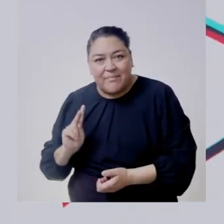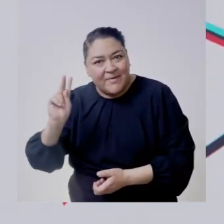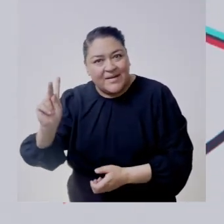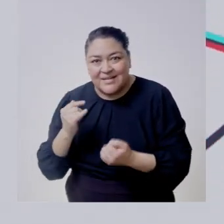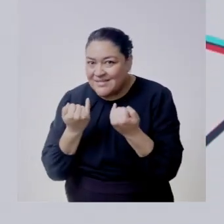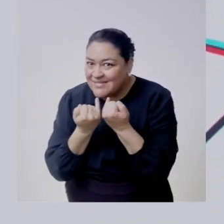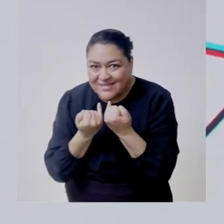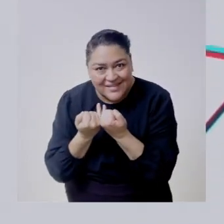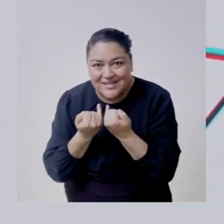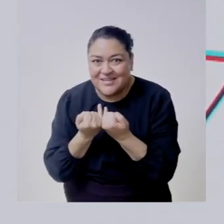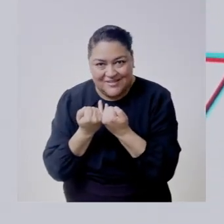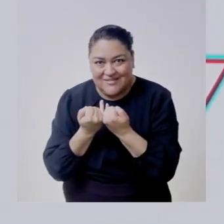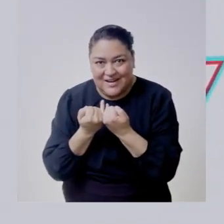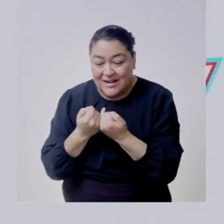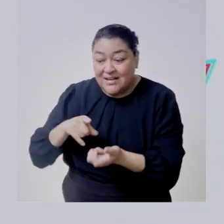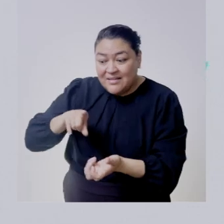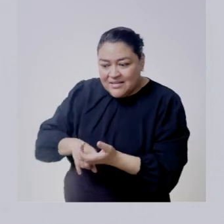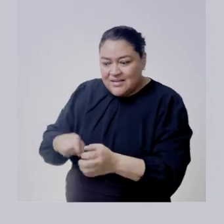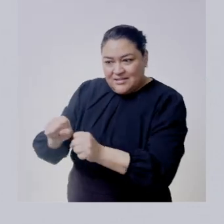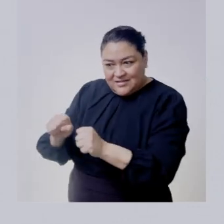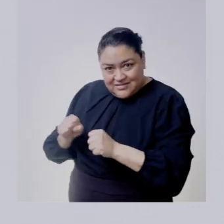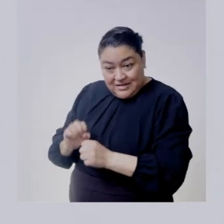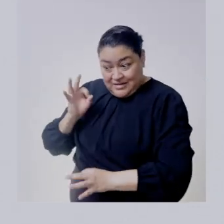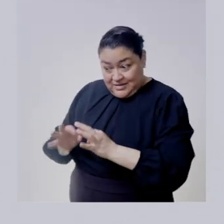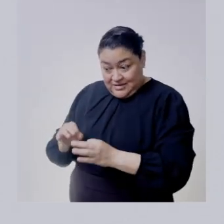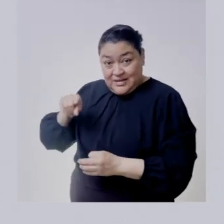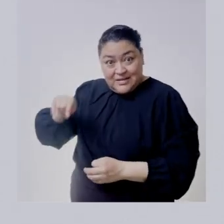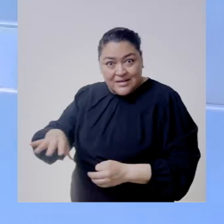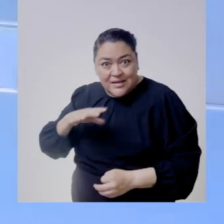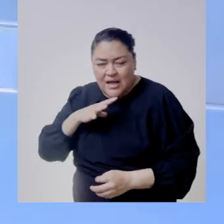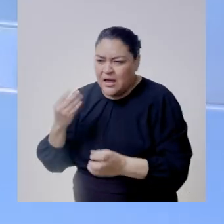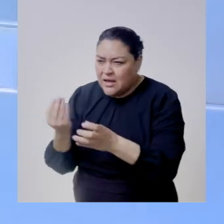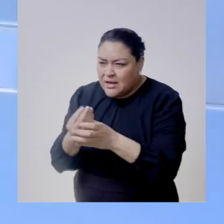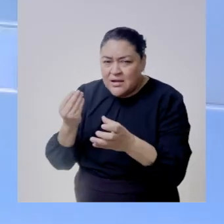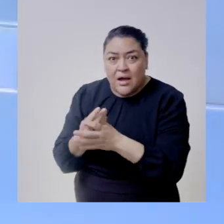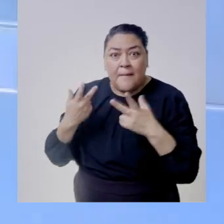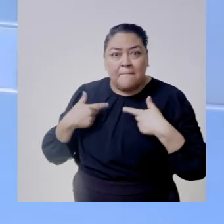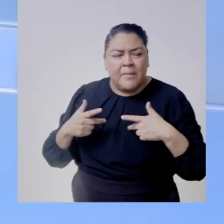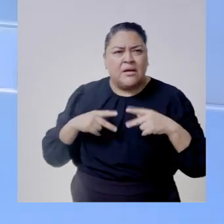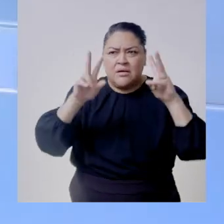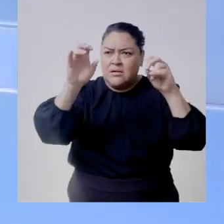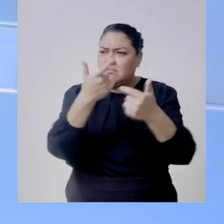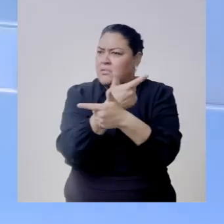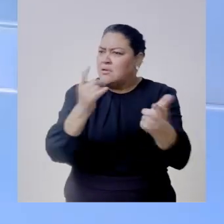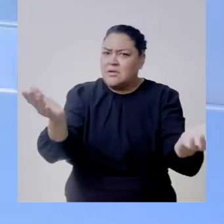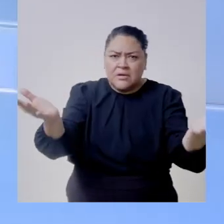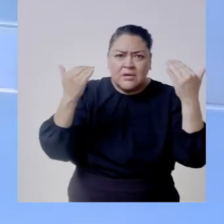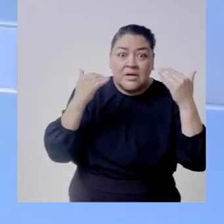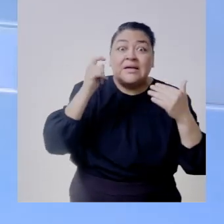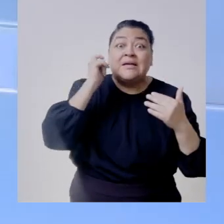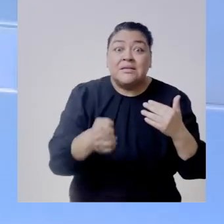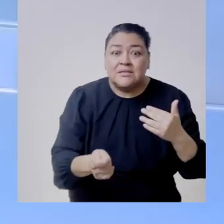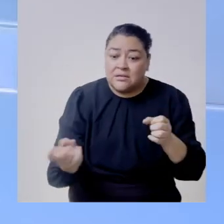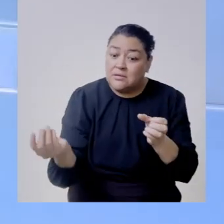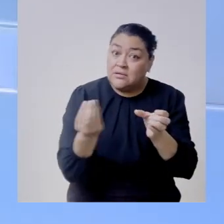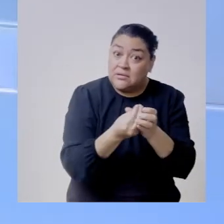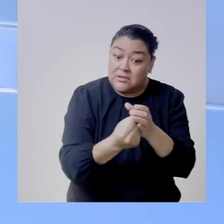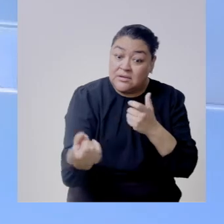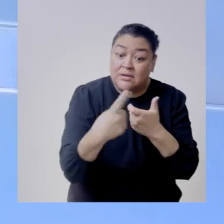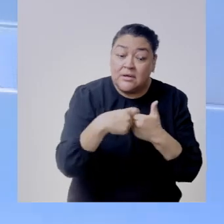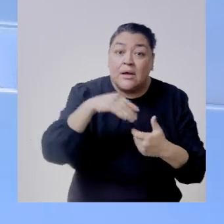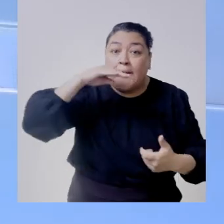universidad en las instalaciones del tribunal electoral que toda la oferta académica que ofrecemos es totalmente